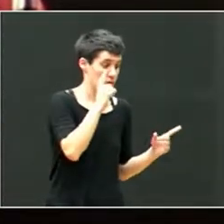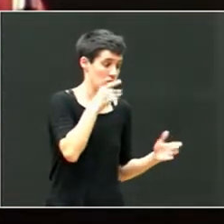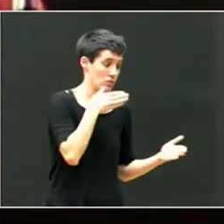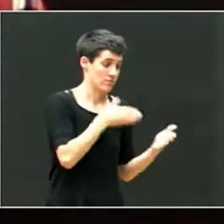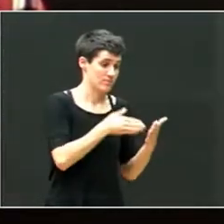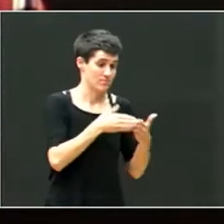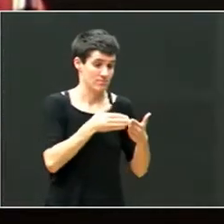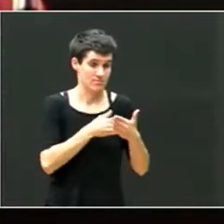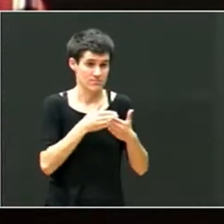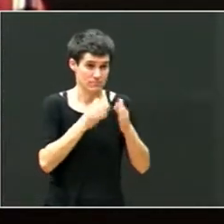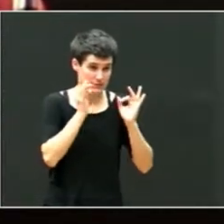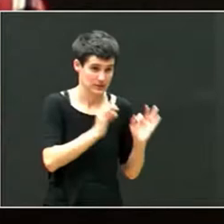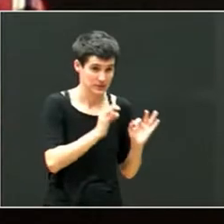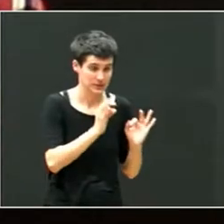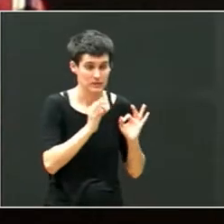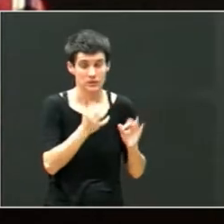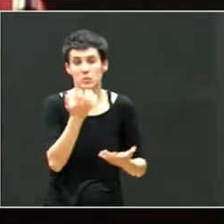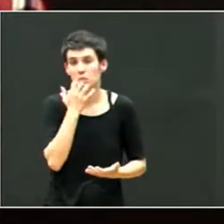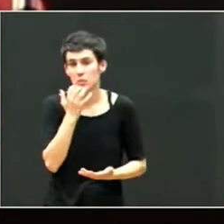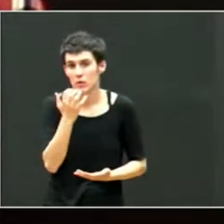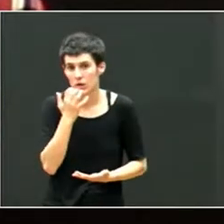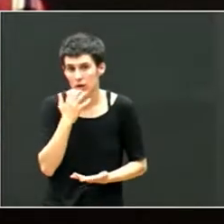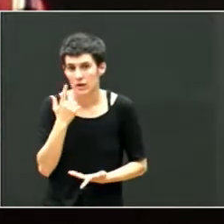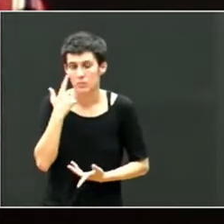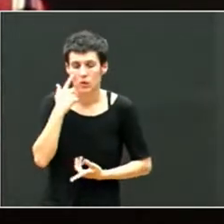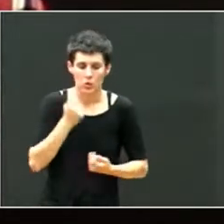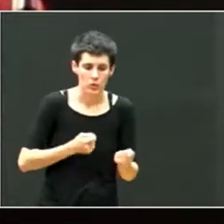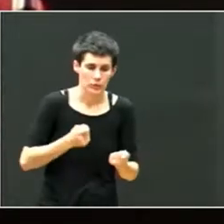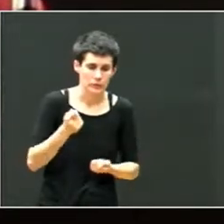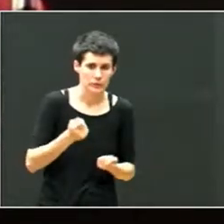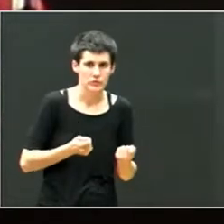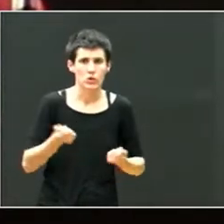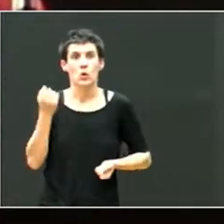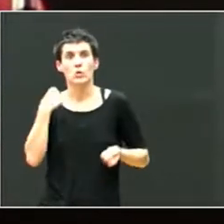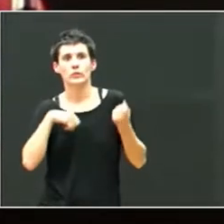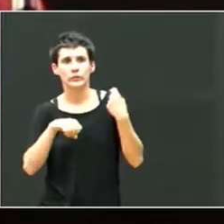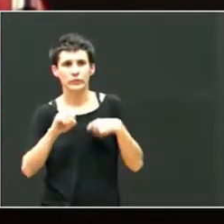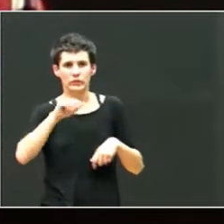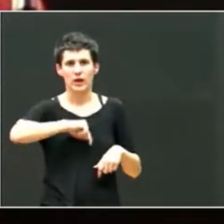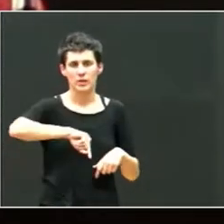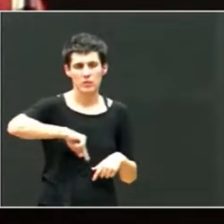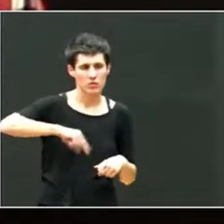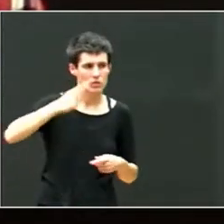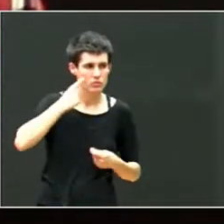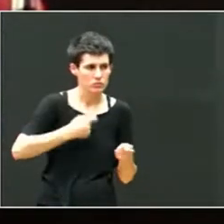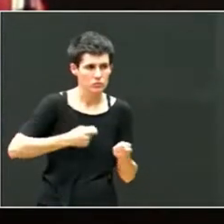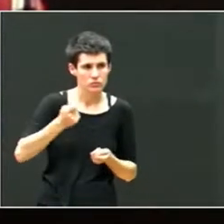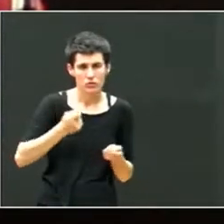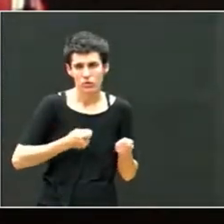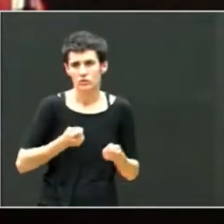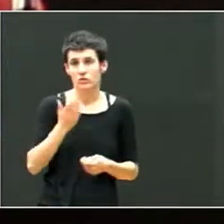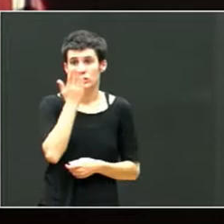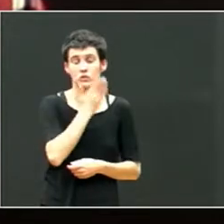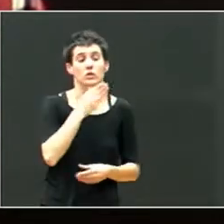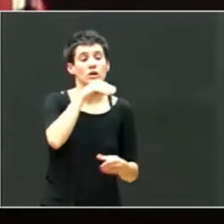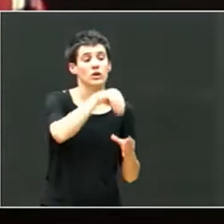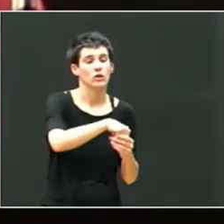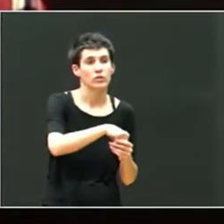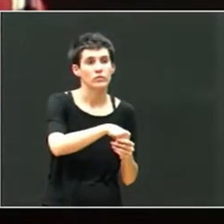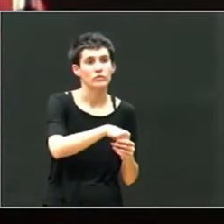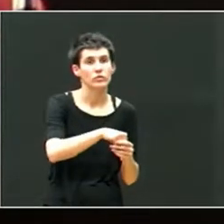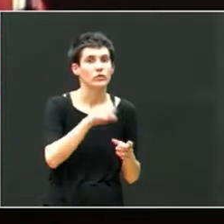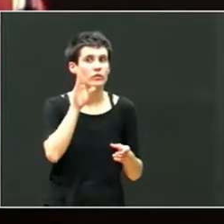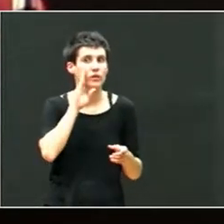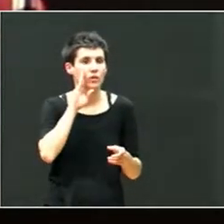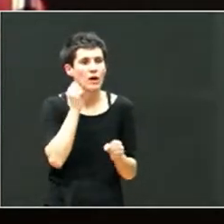el manejo y el fomento de la seguridad emocional, la regulación de la conducta, es decir, el cómo trabajar estos elementos en el ámbito escolar para facilitar la